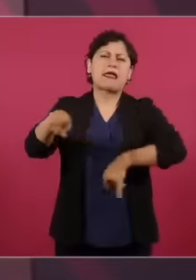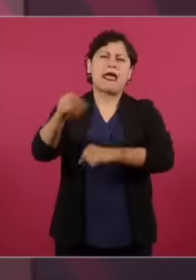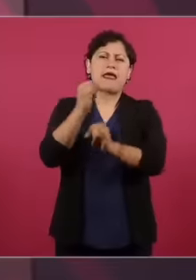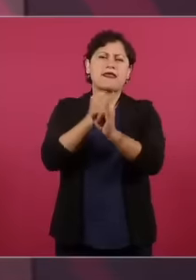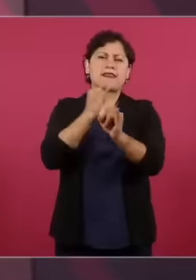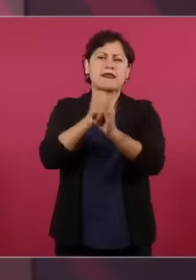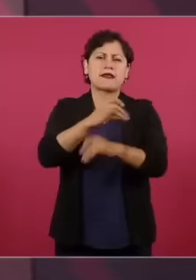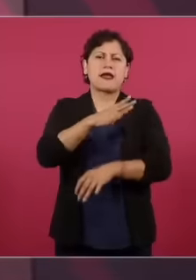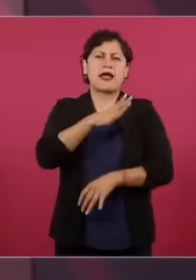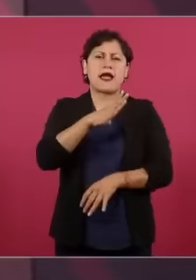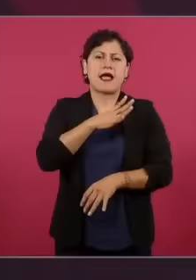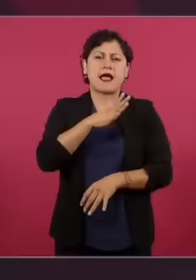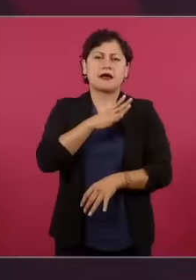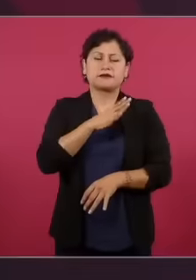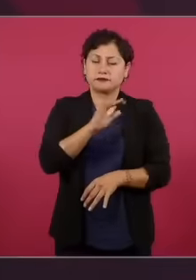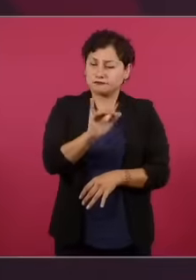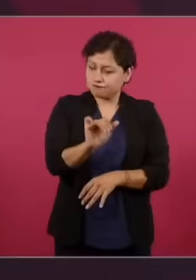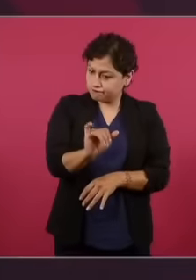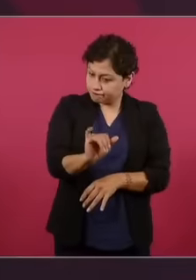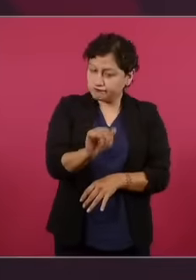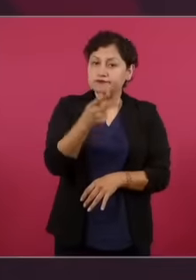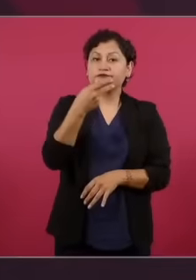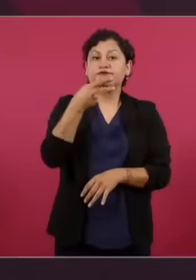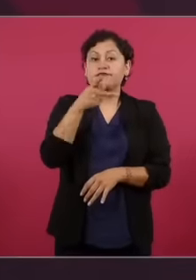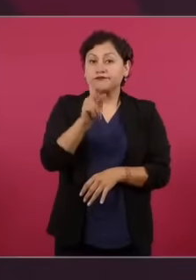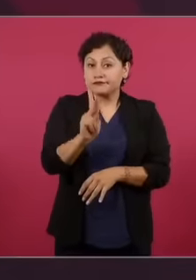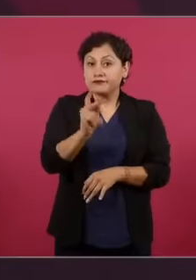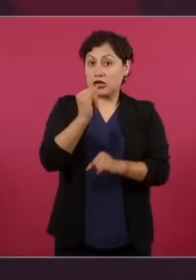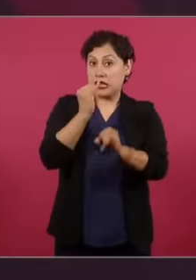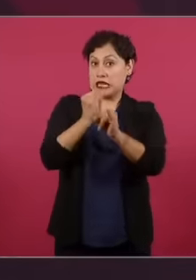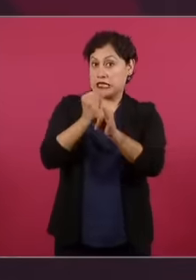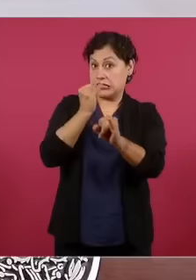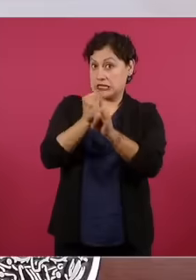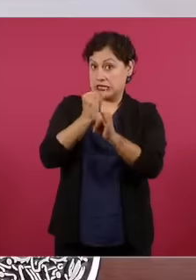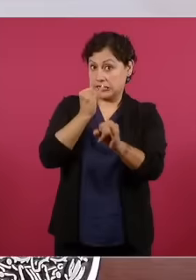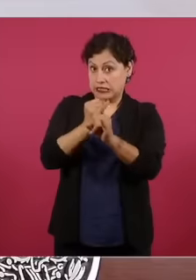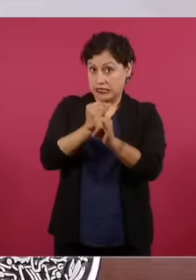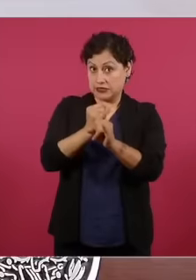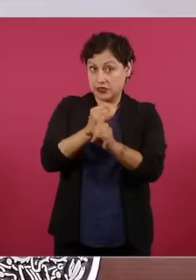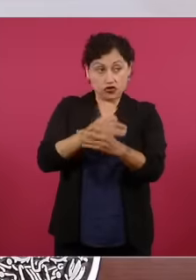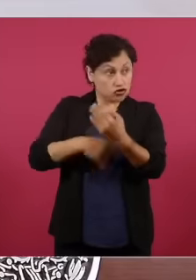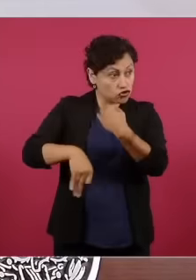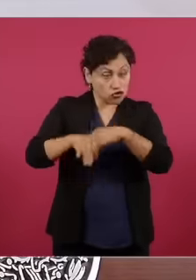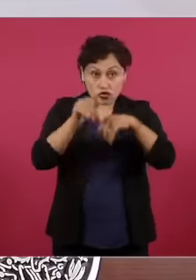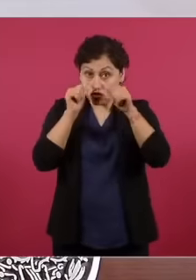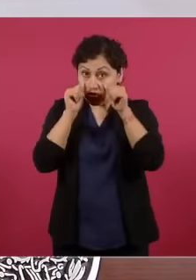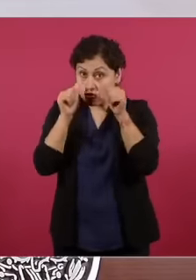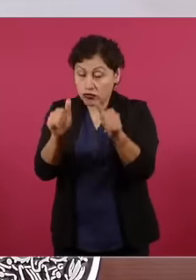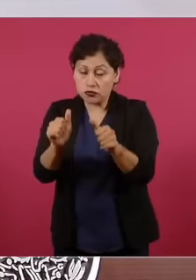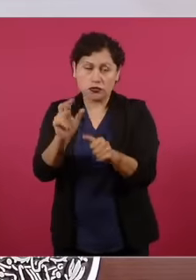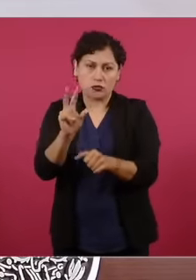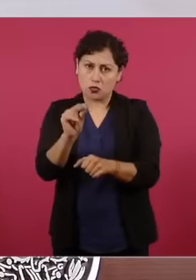Sí, pero No es todo Aquí se ve más Se difunde más